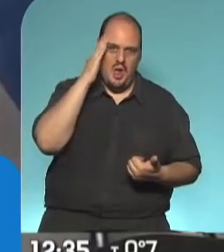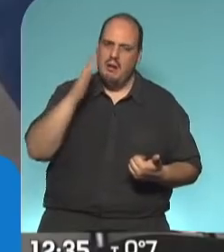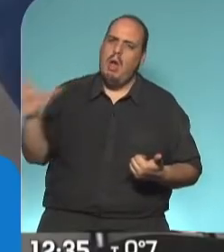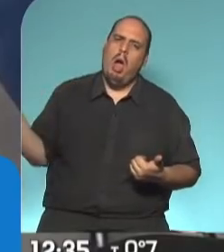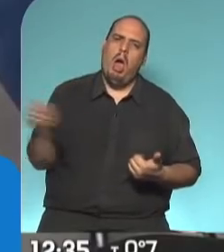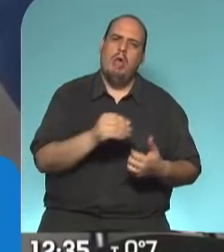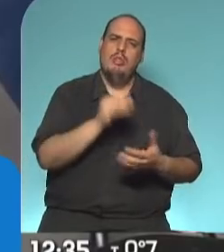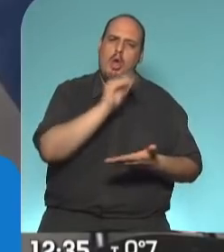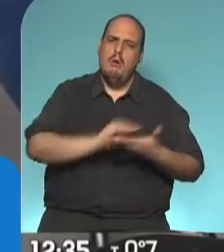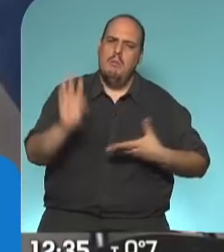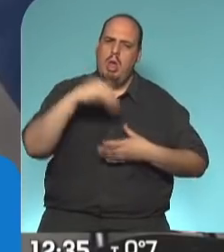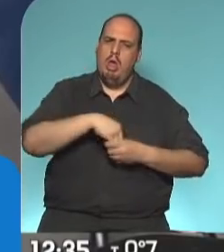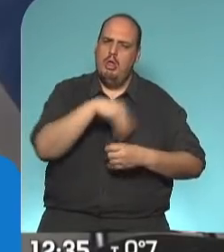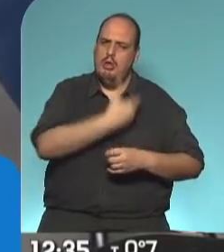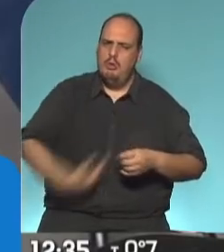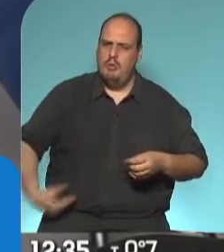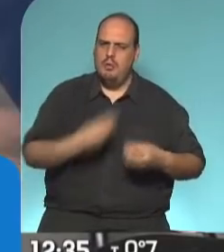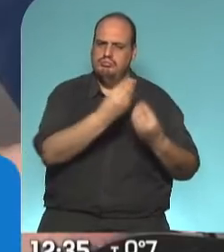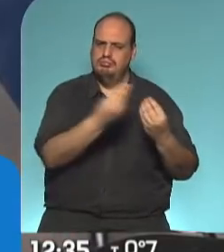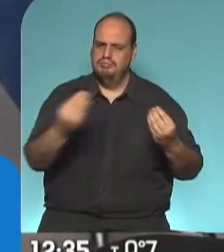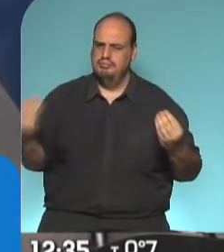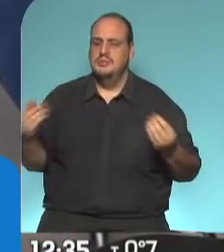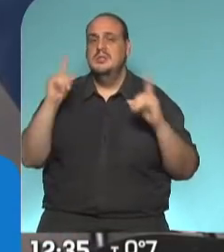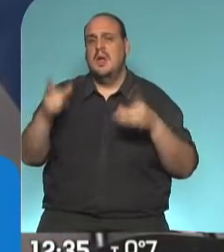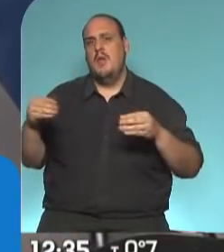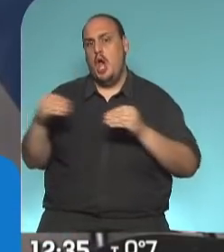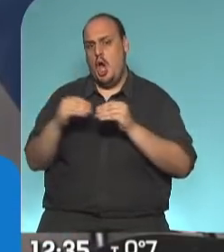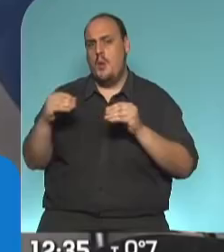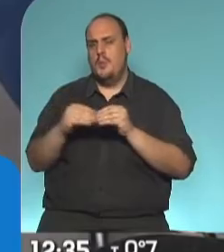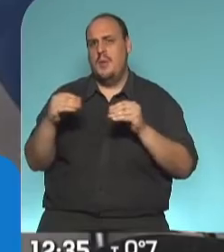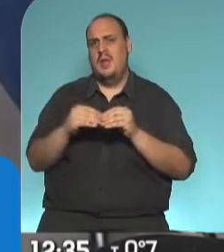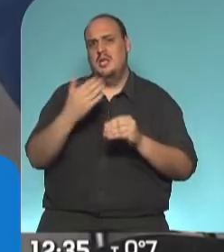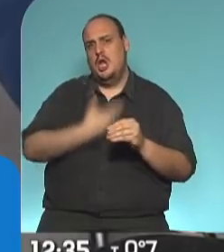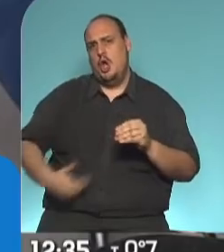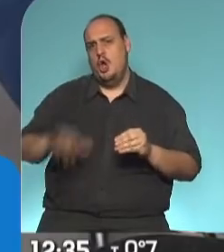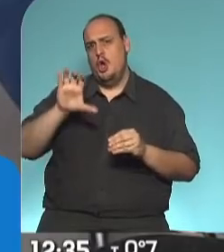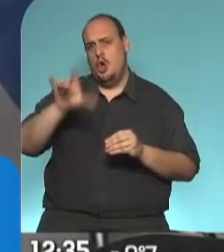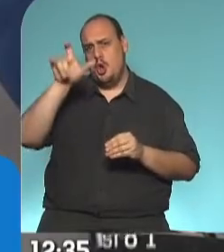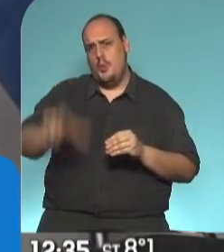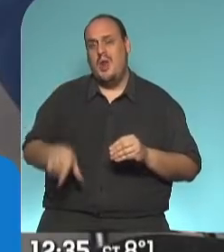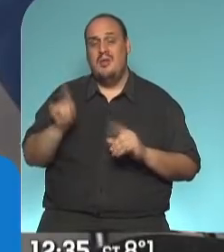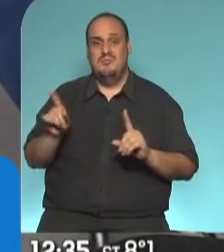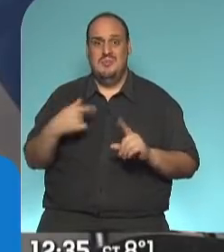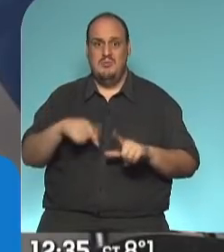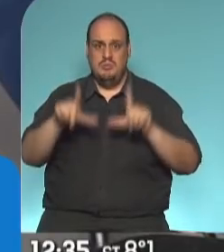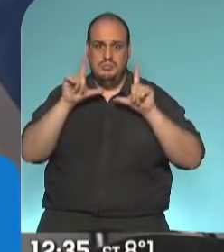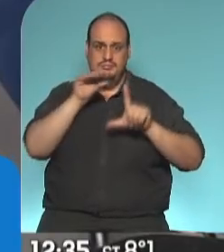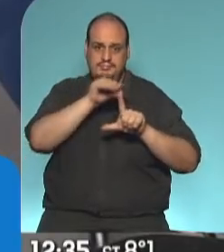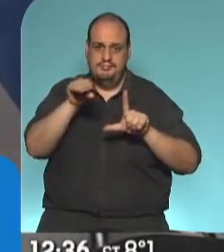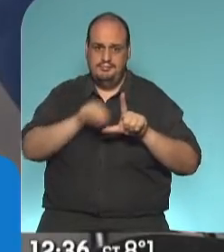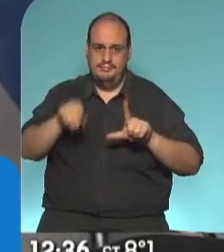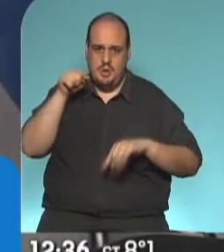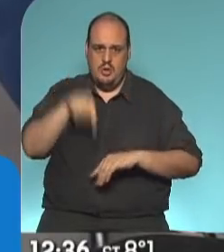funcionarios nacionales y también a los colegas y compañeros gobernadores que participan de este acto.